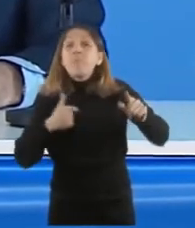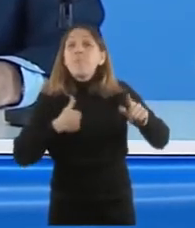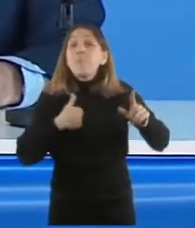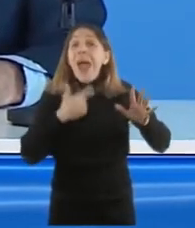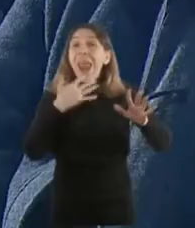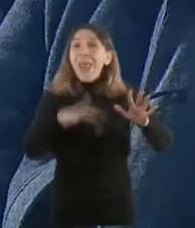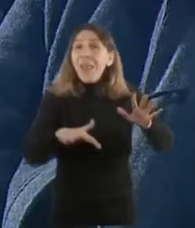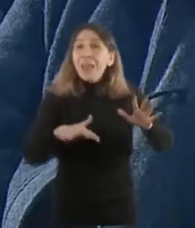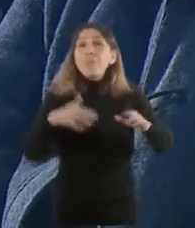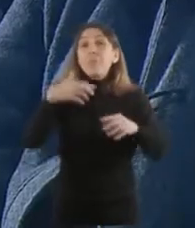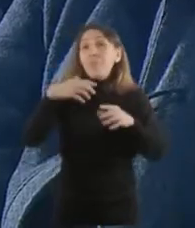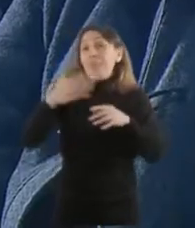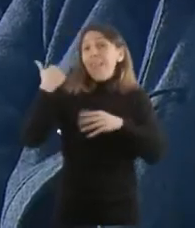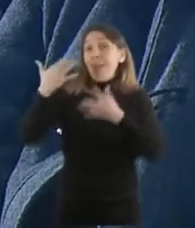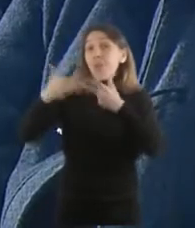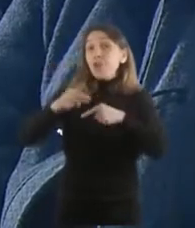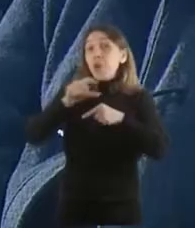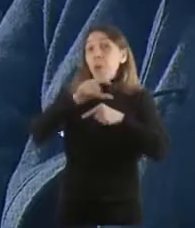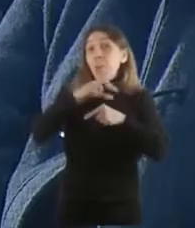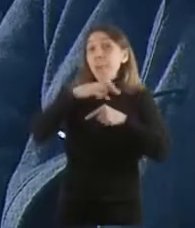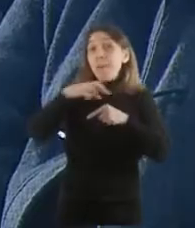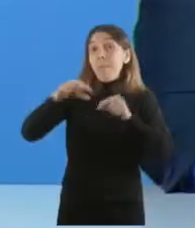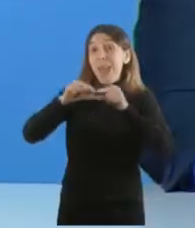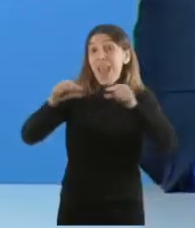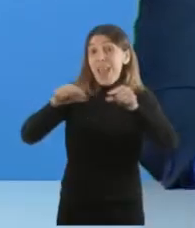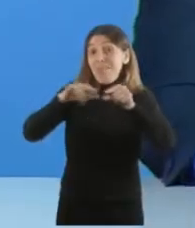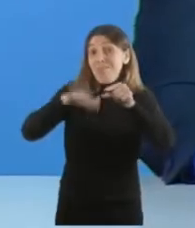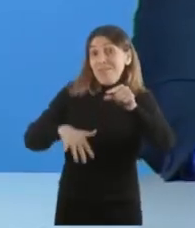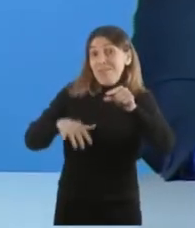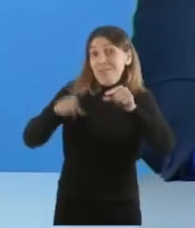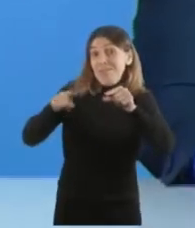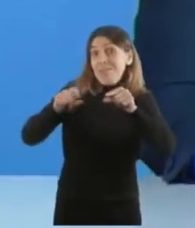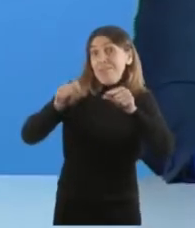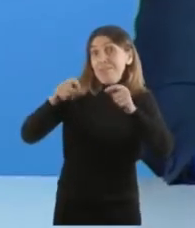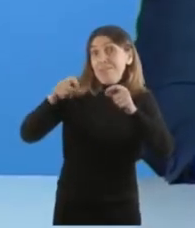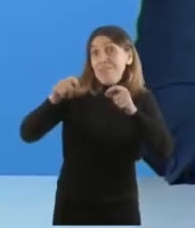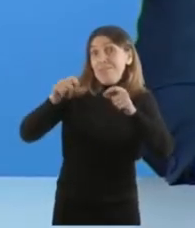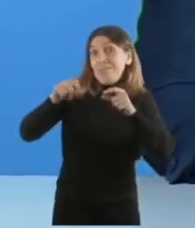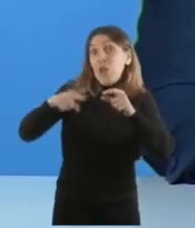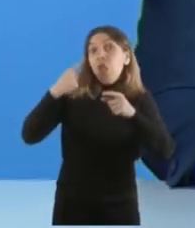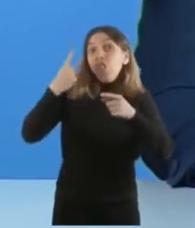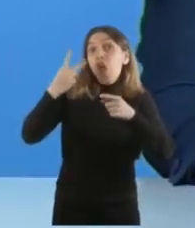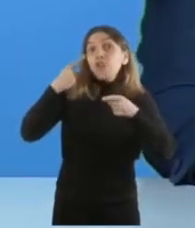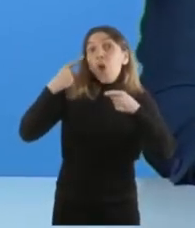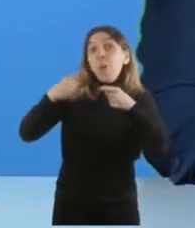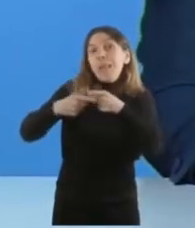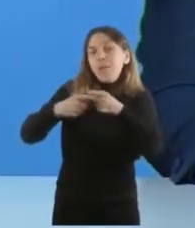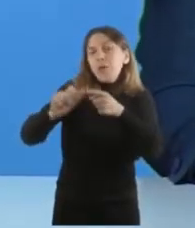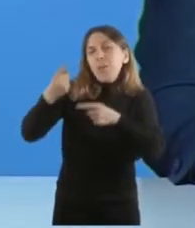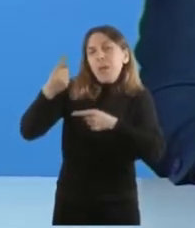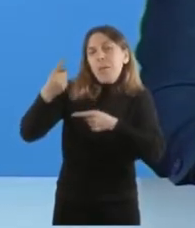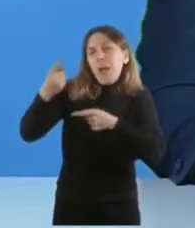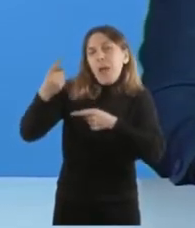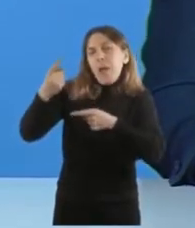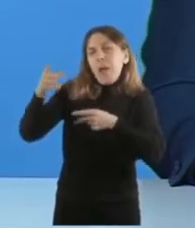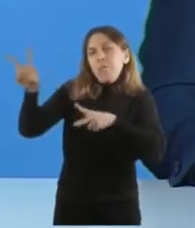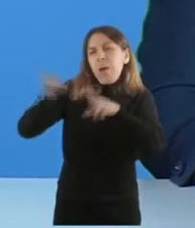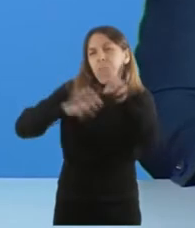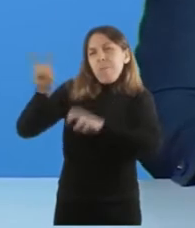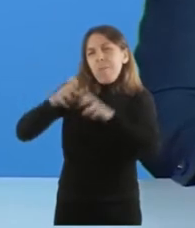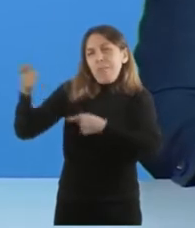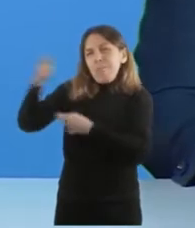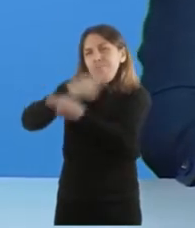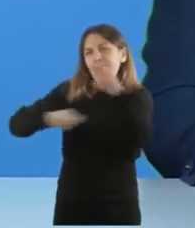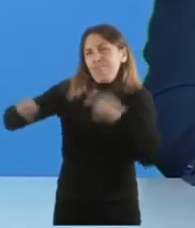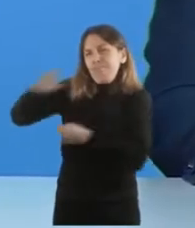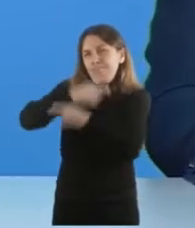las PPP tenían dos objetivos. Uno, el negocio financiero, porque efectivamente,